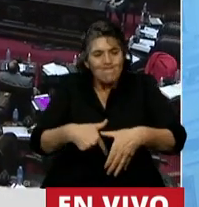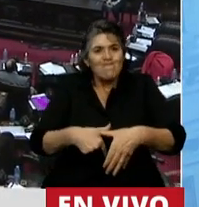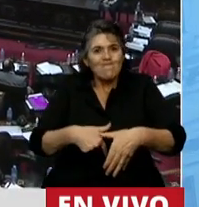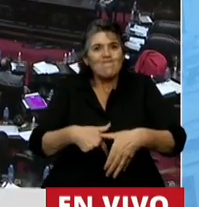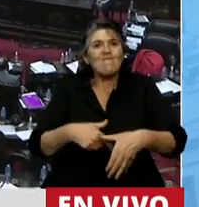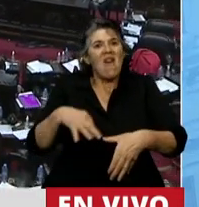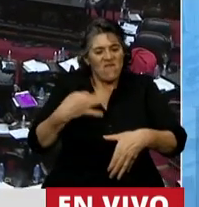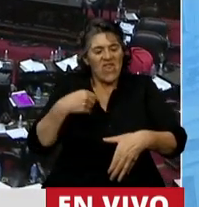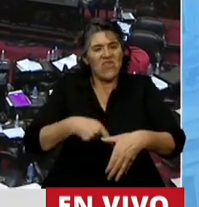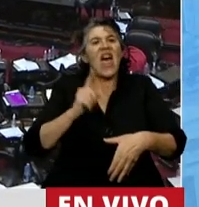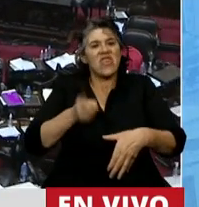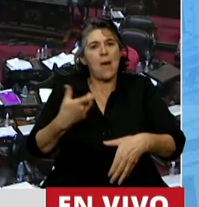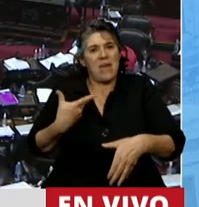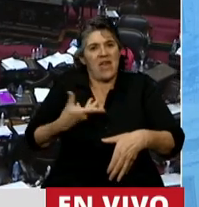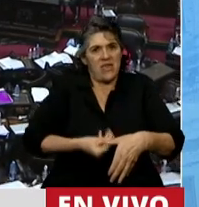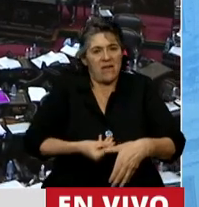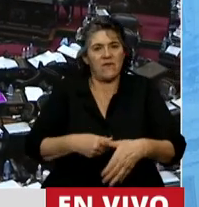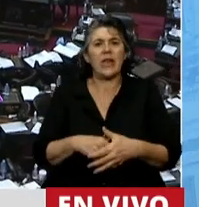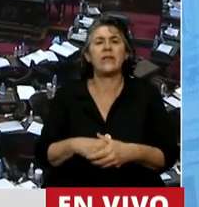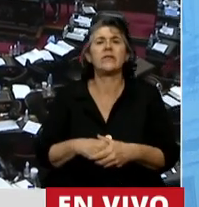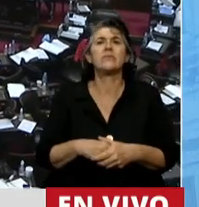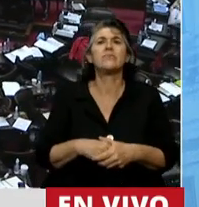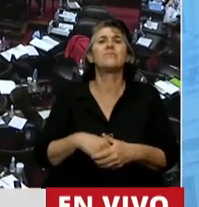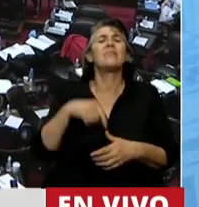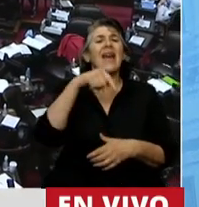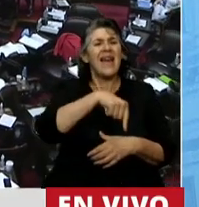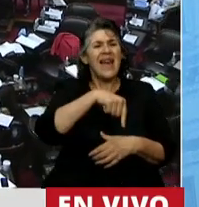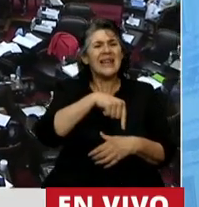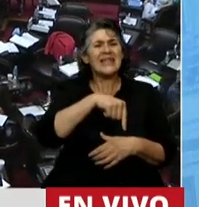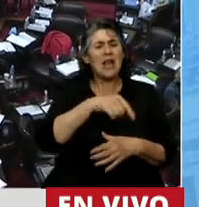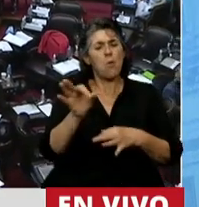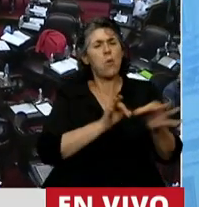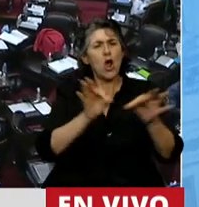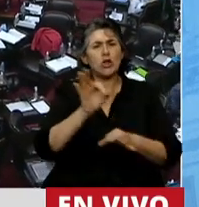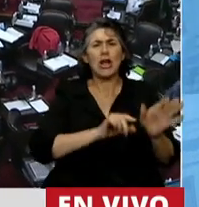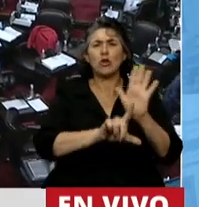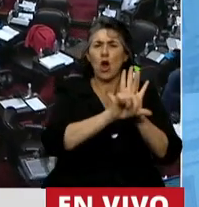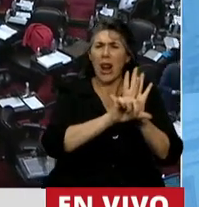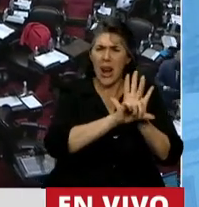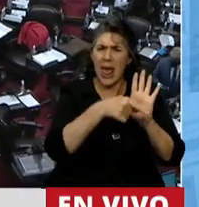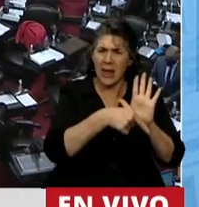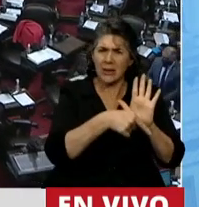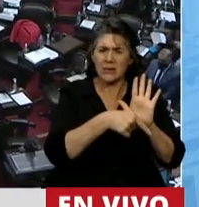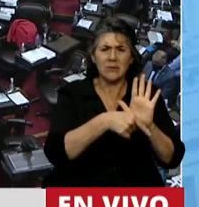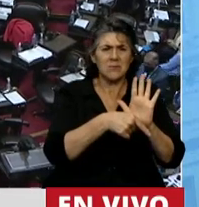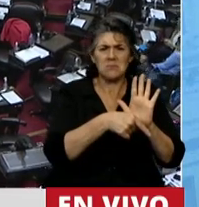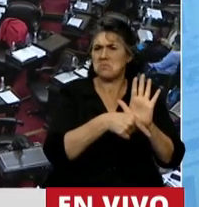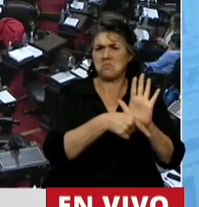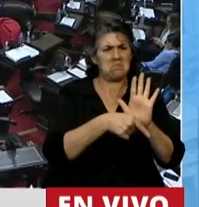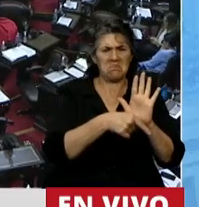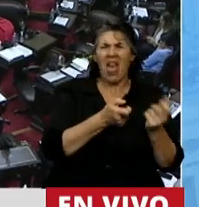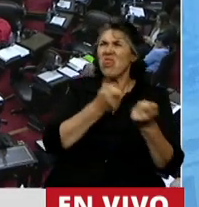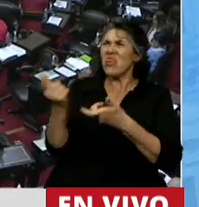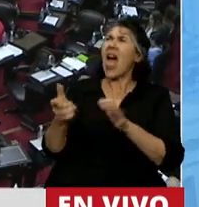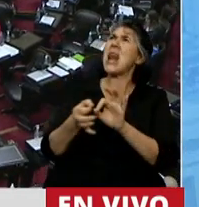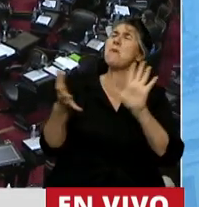proyecto de ley? Que un proyecto de ley de este tenor, de este contenido, entiendo que a la mujer no la libera